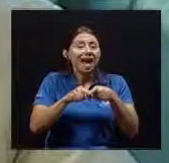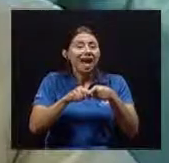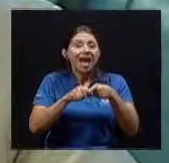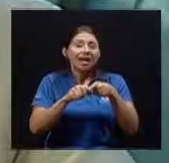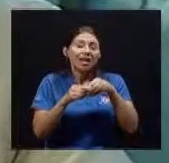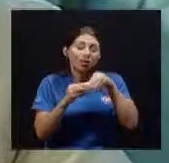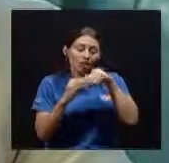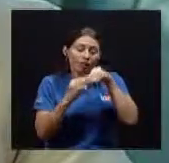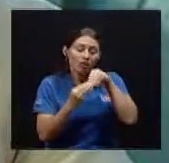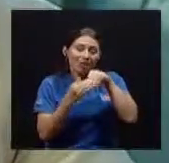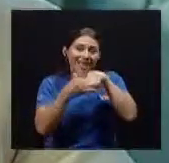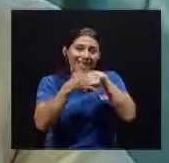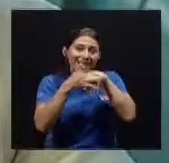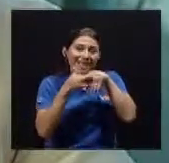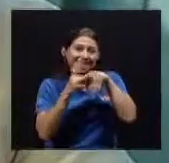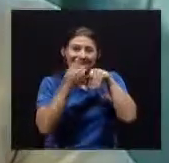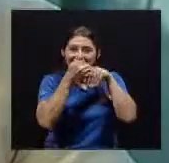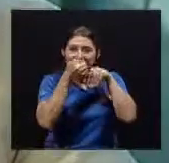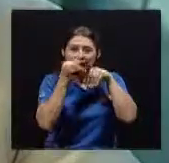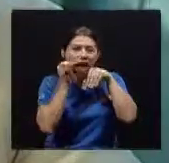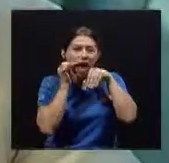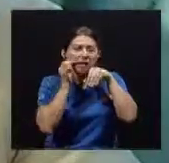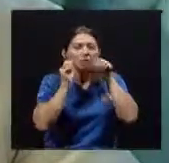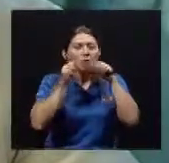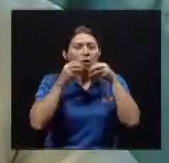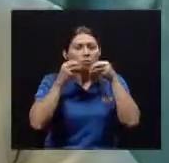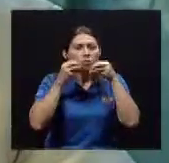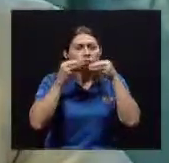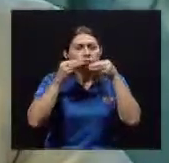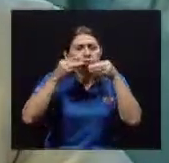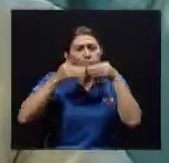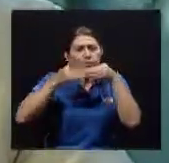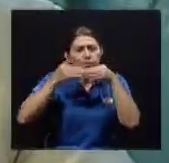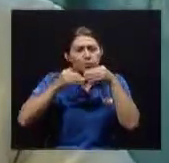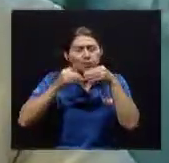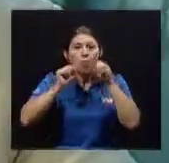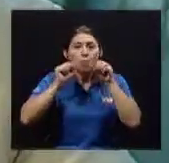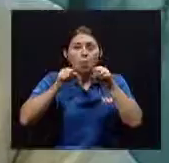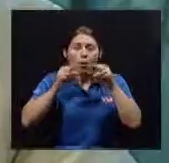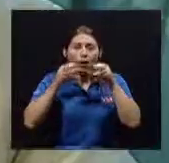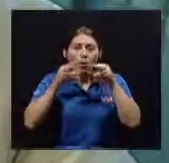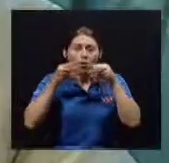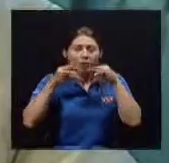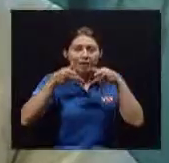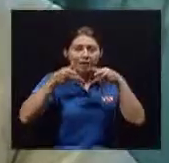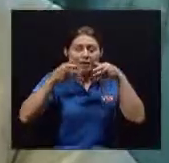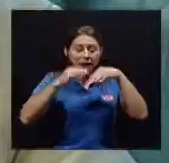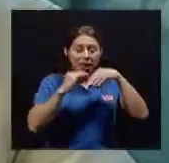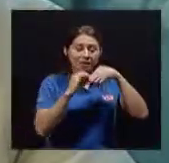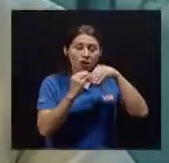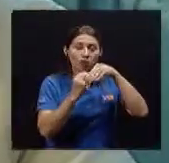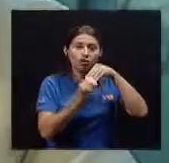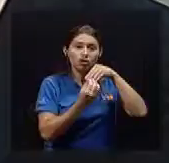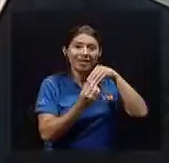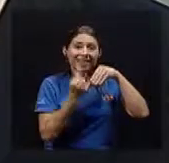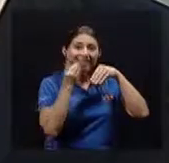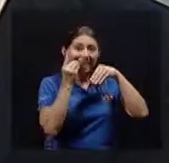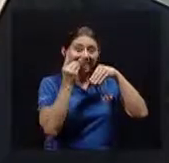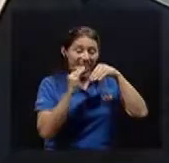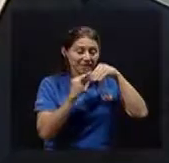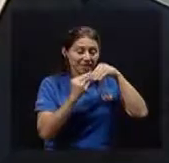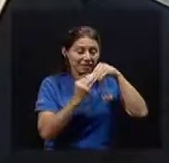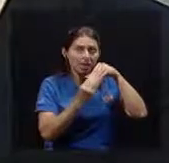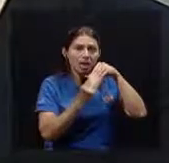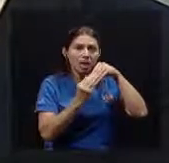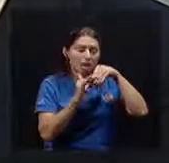Hueso alrededor De los dientes La encía Se puede inflamar O se puede recoger Y los dientes Empiezan a aflojar Y